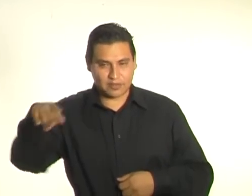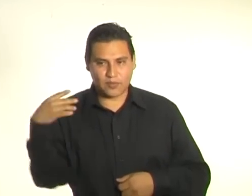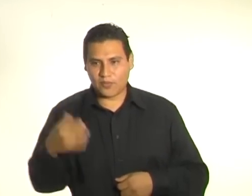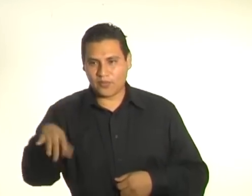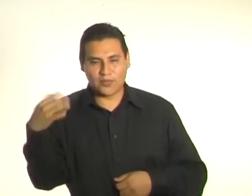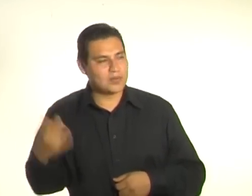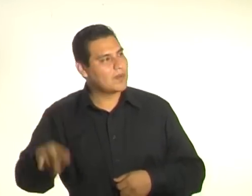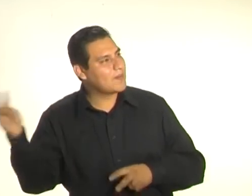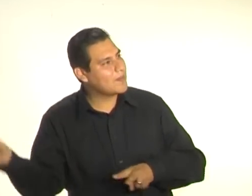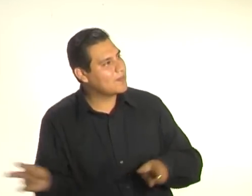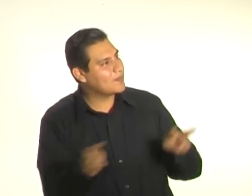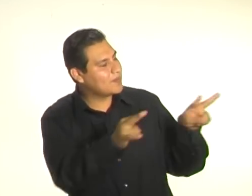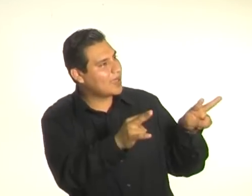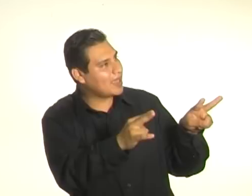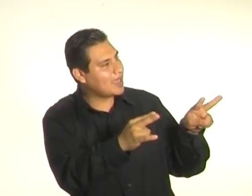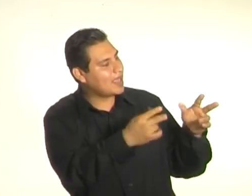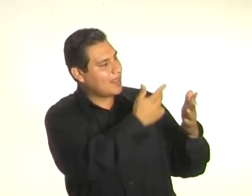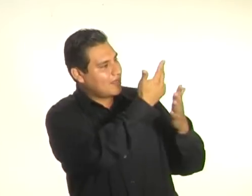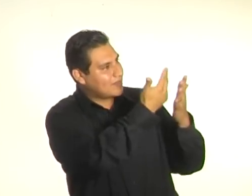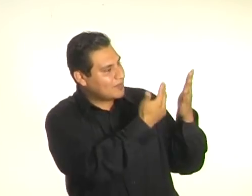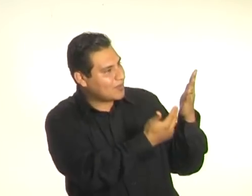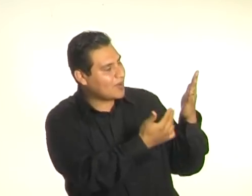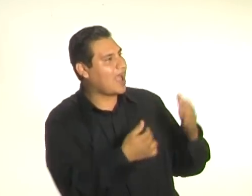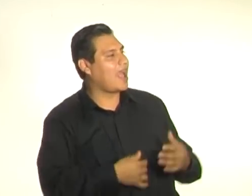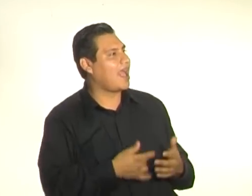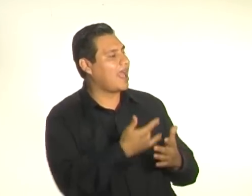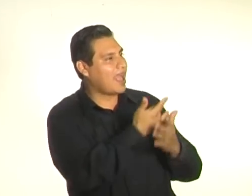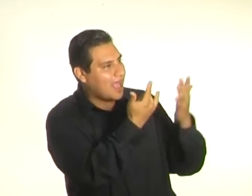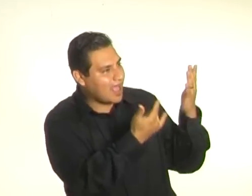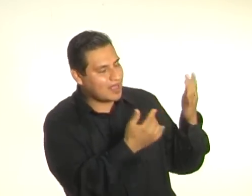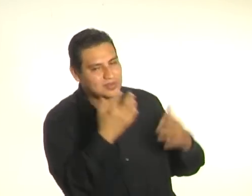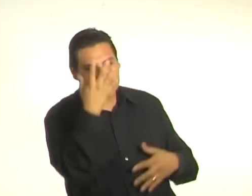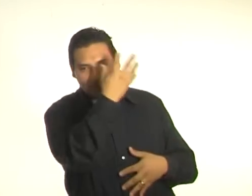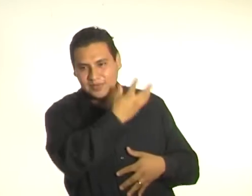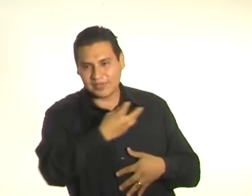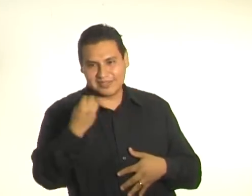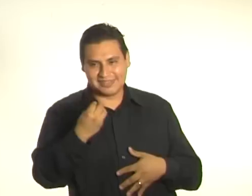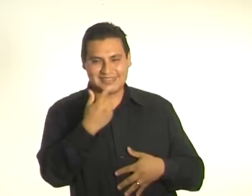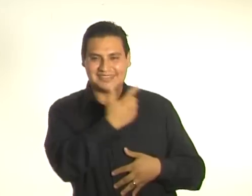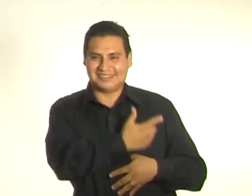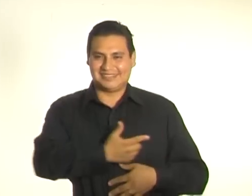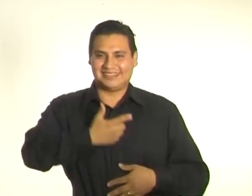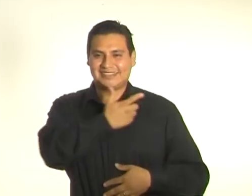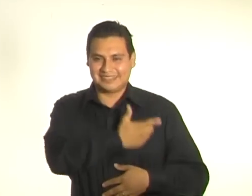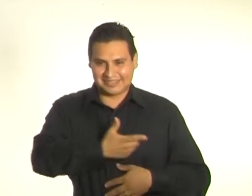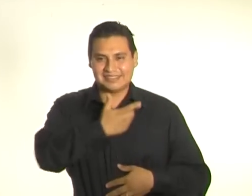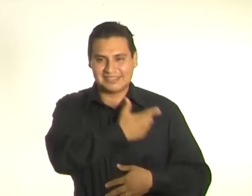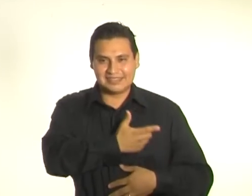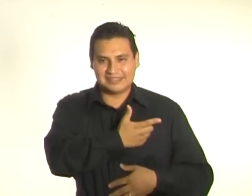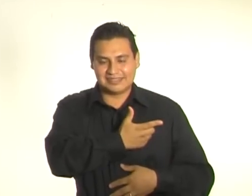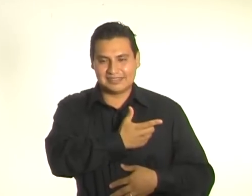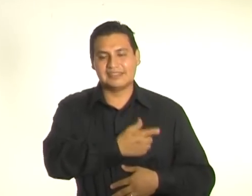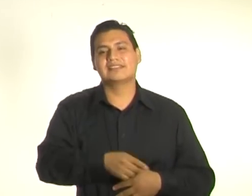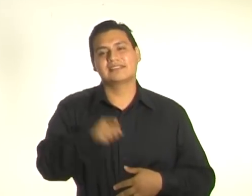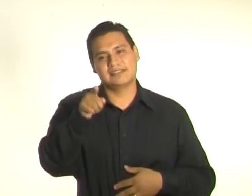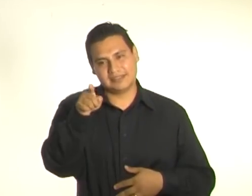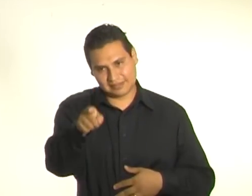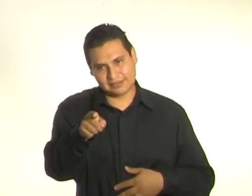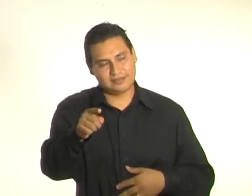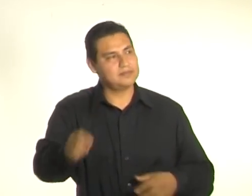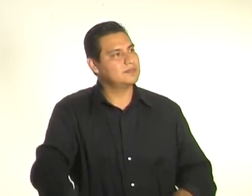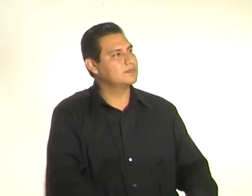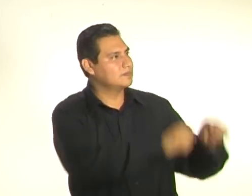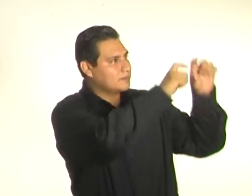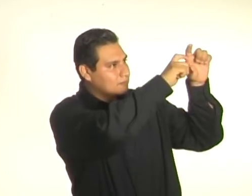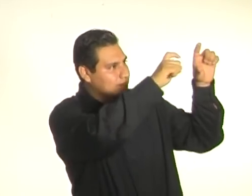gusta ver el dibujo e irlo copiando. ¿Sí? Entonces es atractivo para ellos. Estas son las dos características